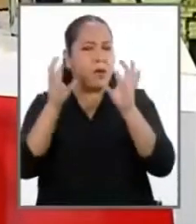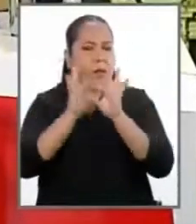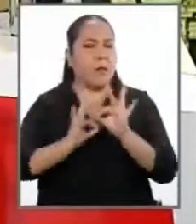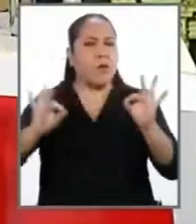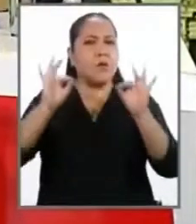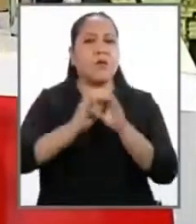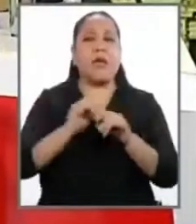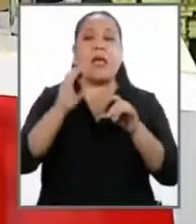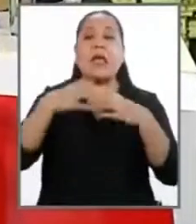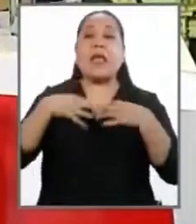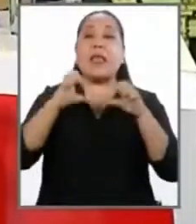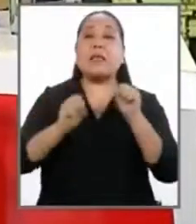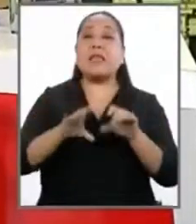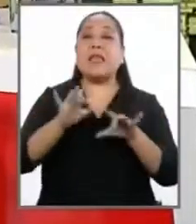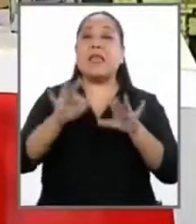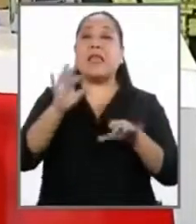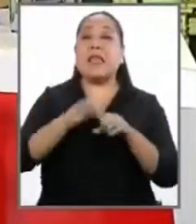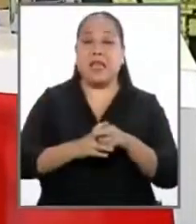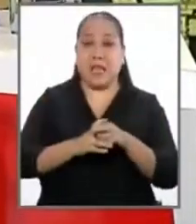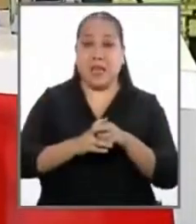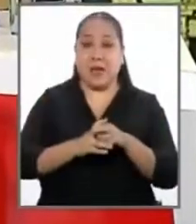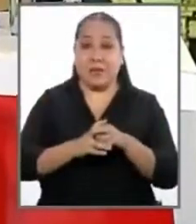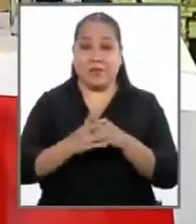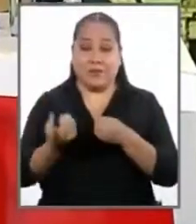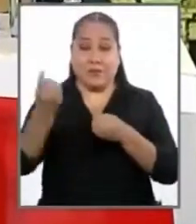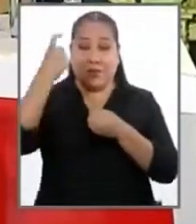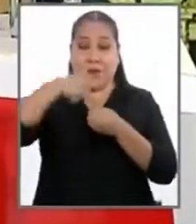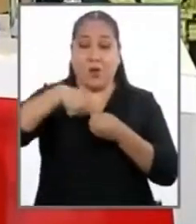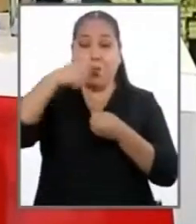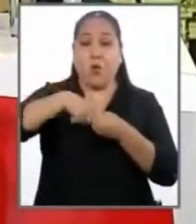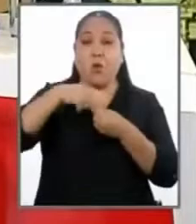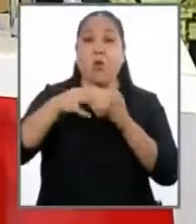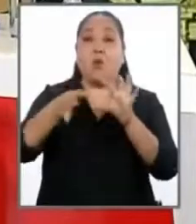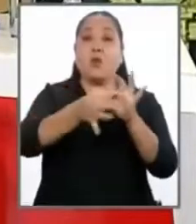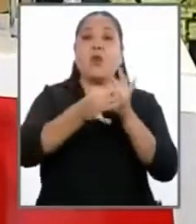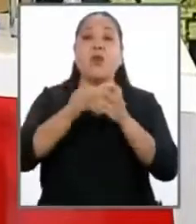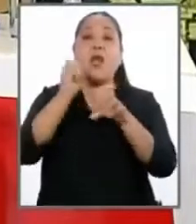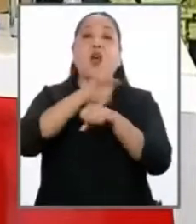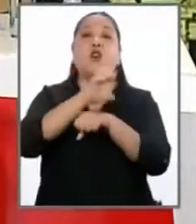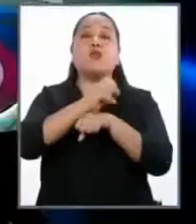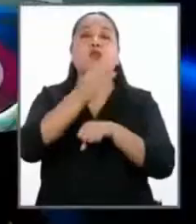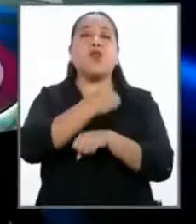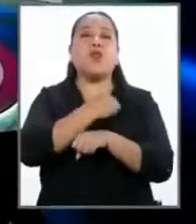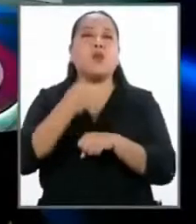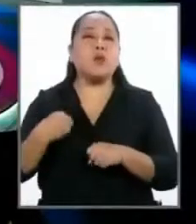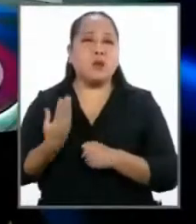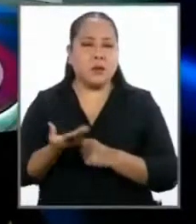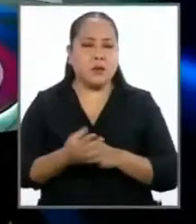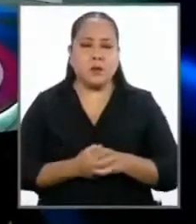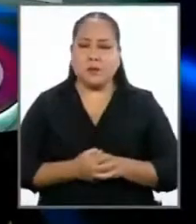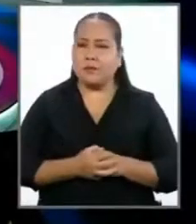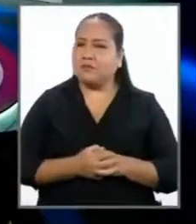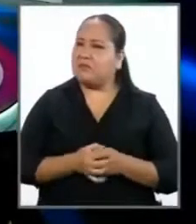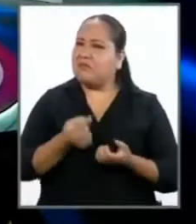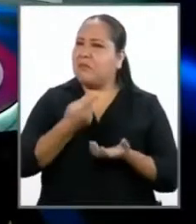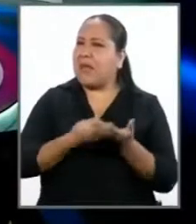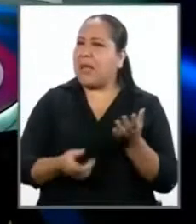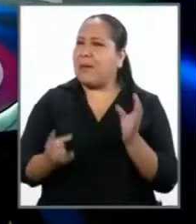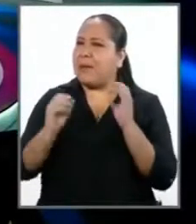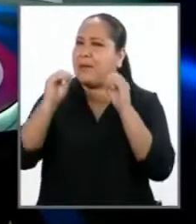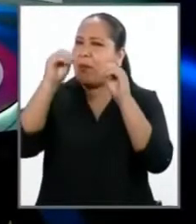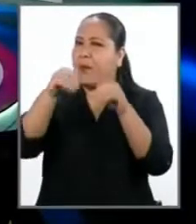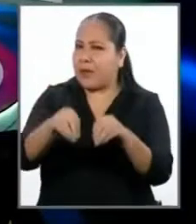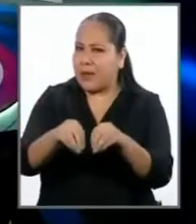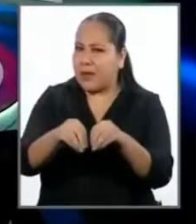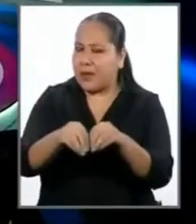Secretaría de Integridad Pública que está adcrita a la presidencia del Consejo de Ministros. ¿Qué podríamos plantear